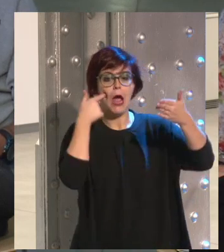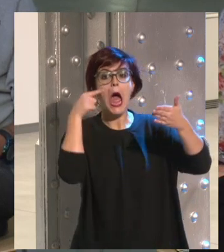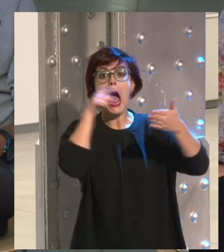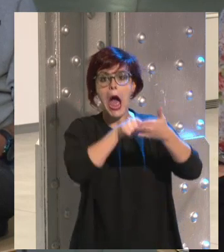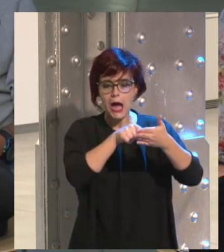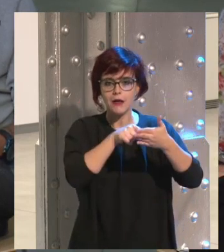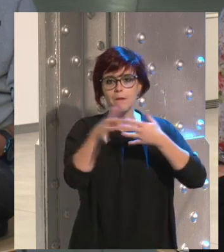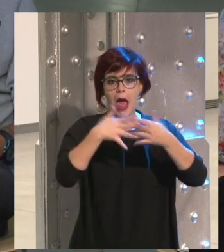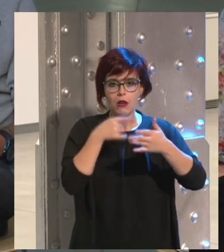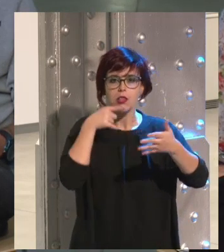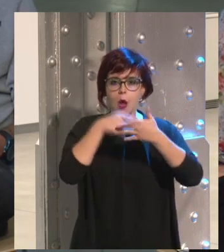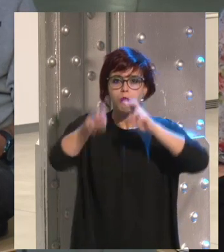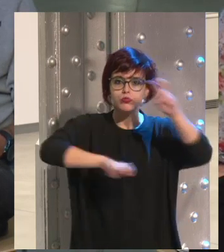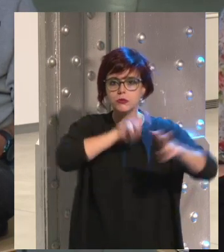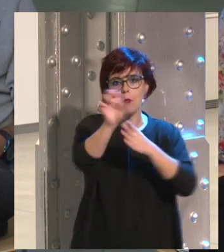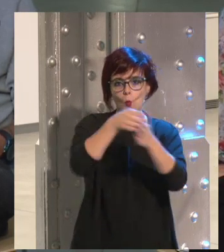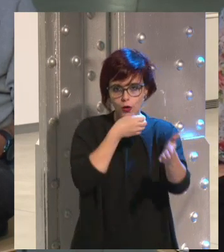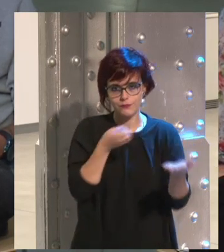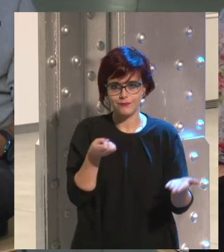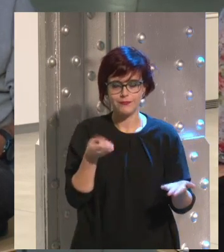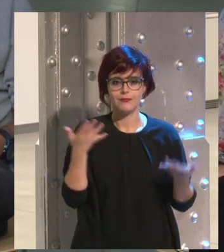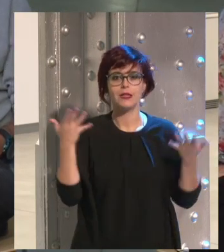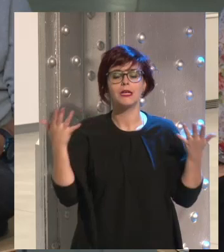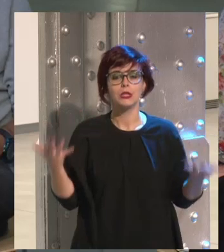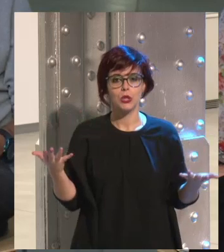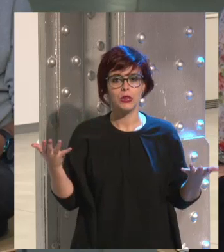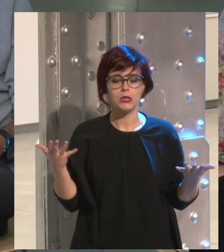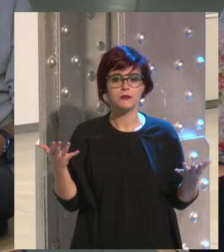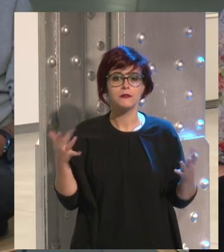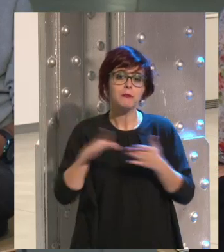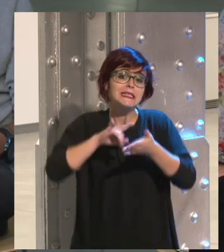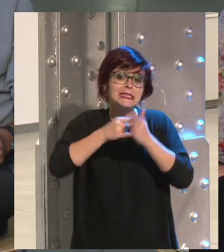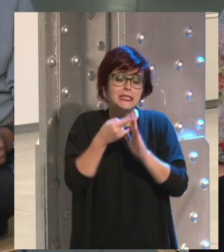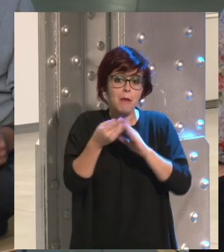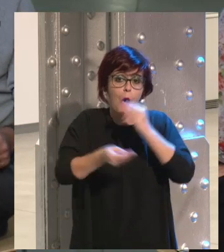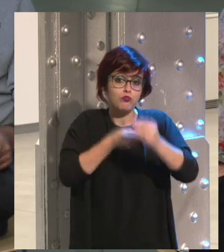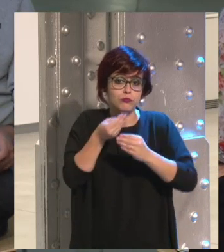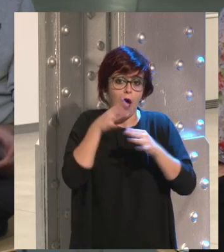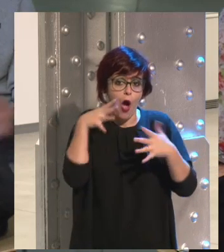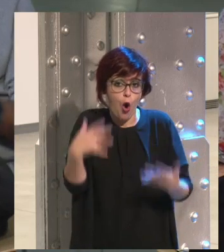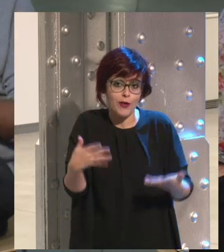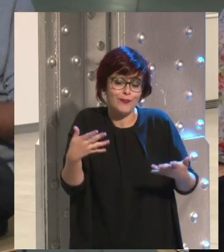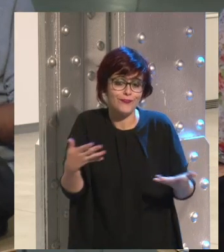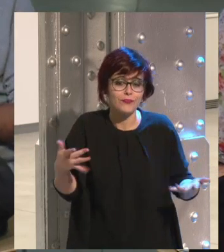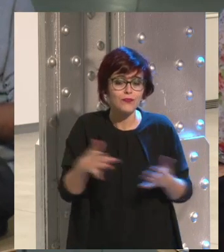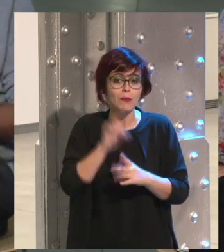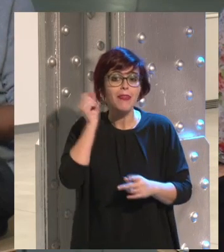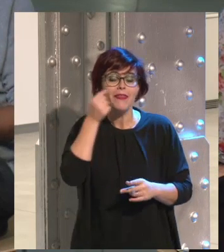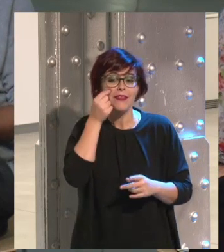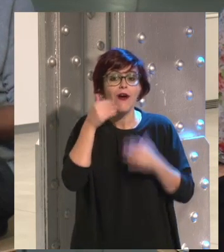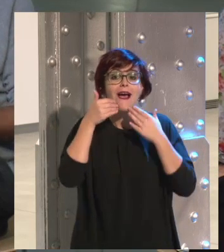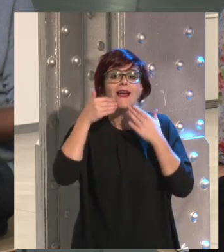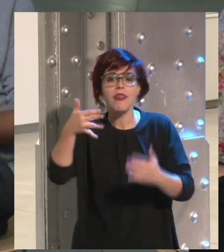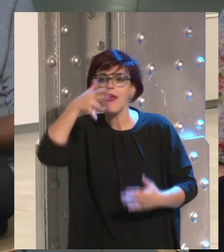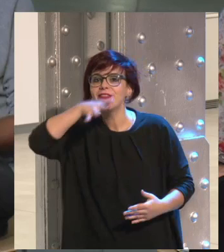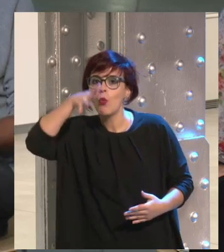miran manualmente y la borran. Entonces, eso es el sistema sobre todo que tienen hoy, que es de detección a través de